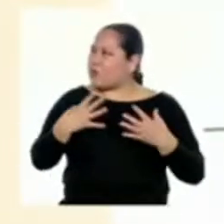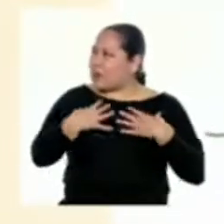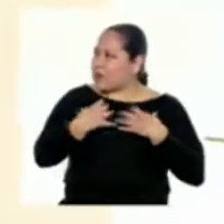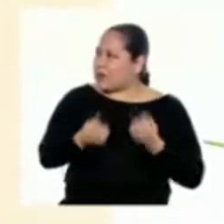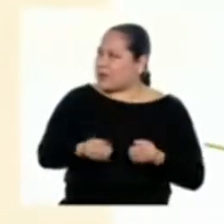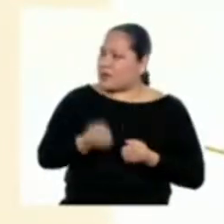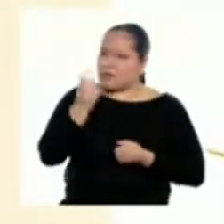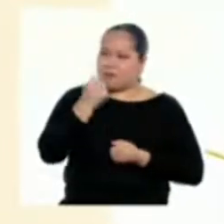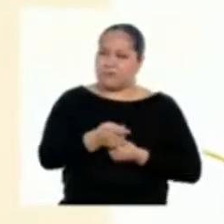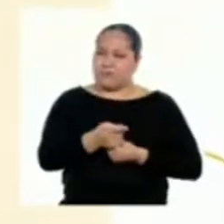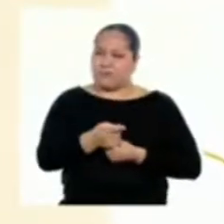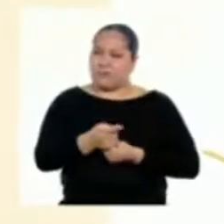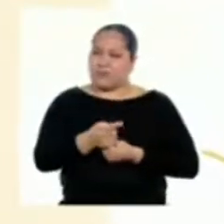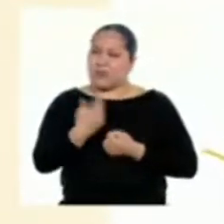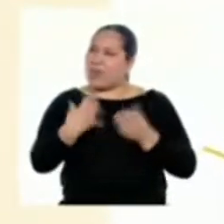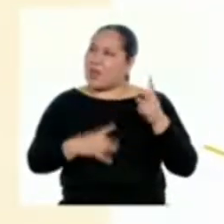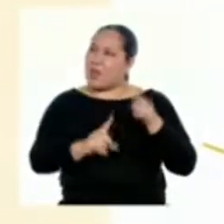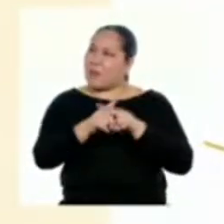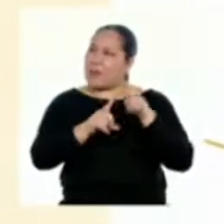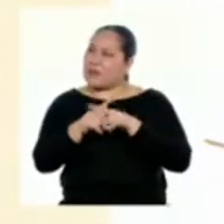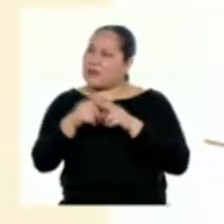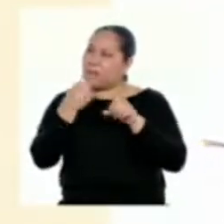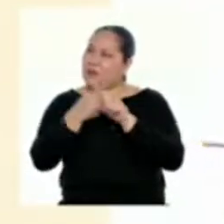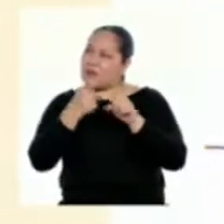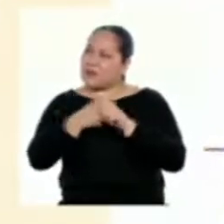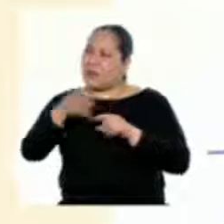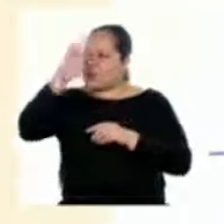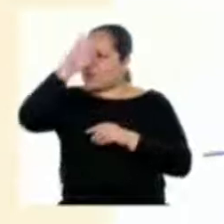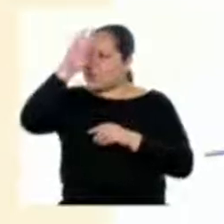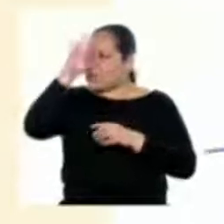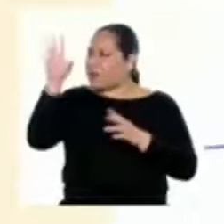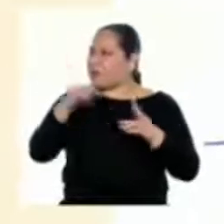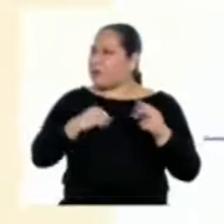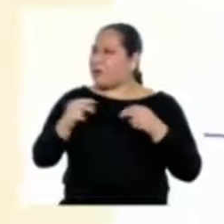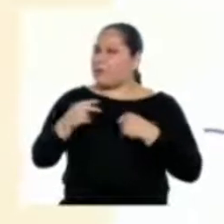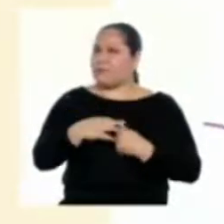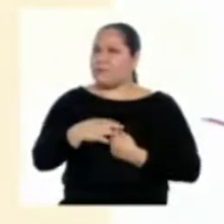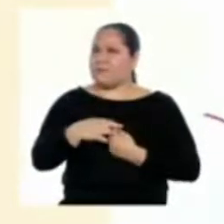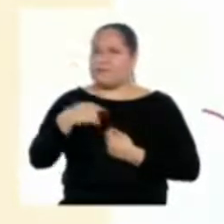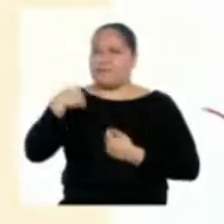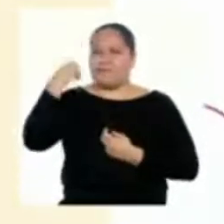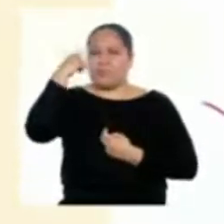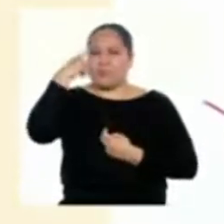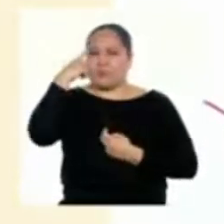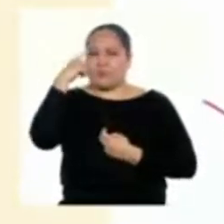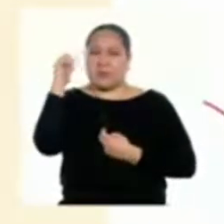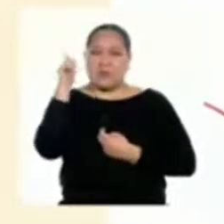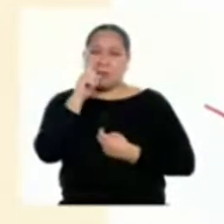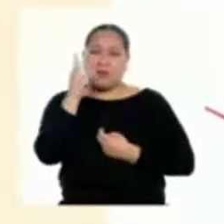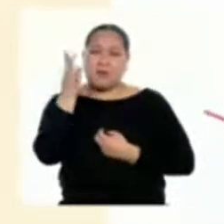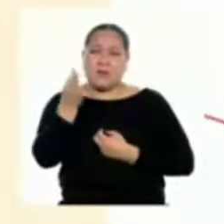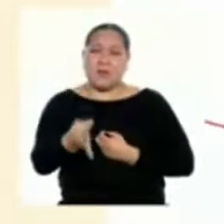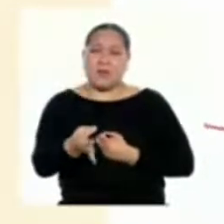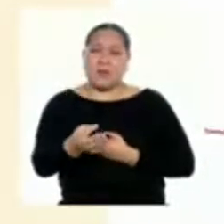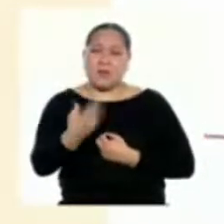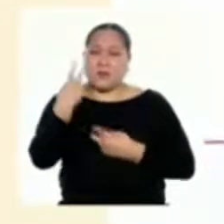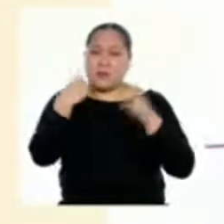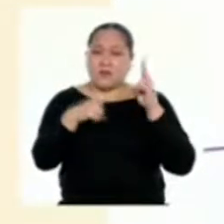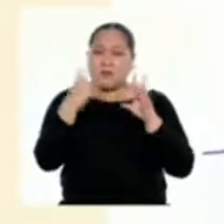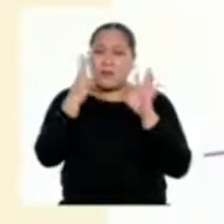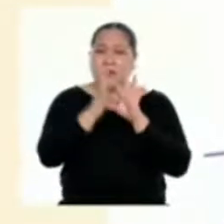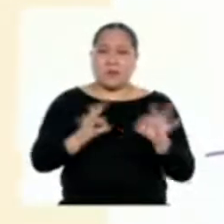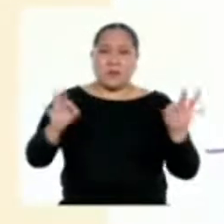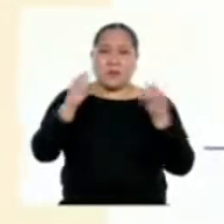posibilidad de que surjan enfermedades infecciosas creo que no hemos sido realmente conscientes de la importancia de cuidar nuestra